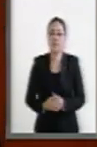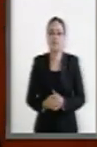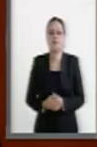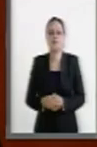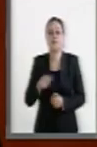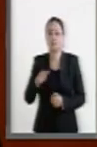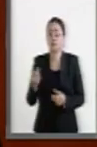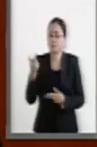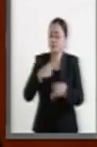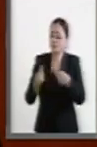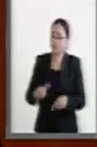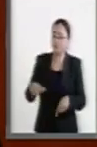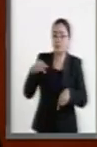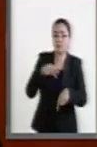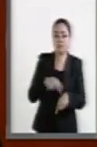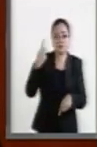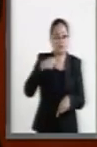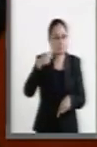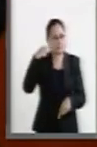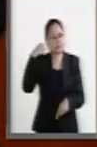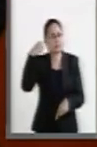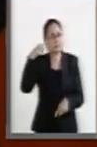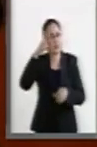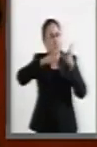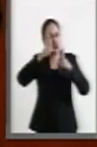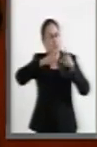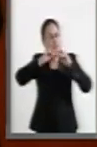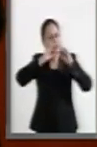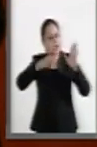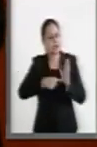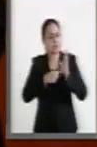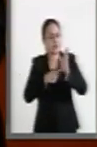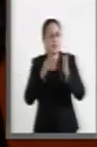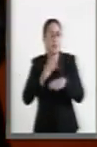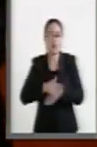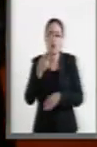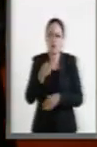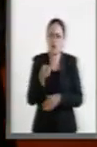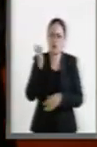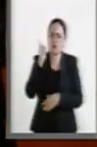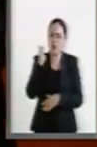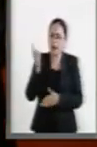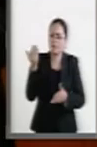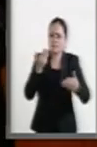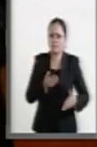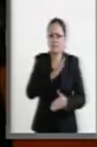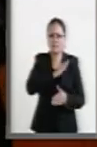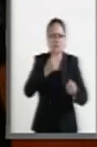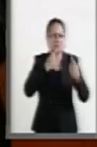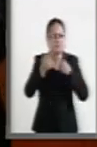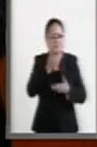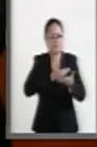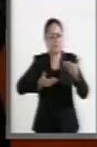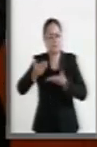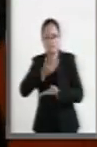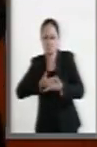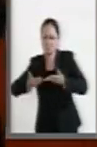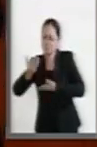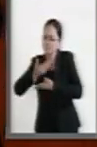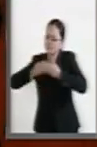nos sirve para aclarar muchas de nuestras dudas. Por ello esperamos poder entablar un diálogo constructivo,